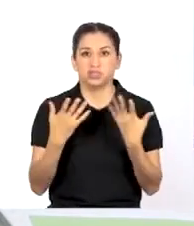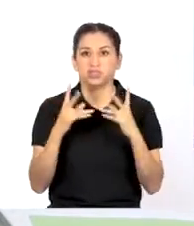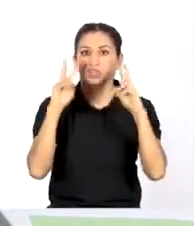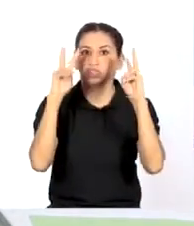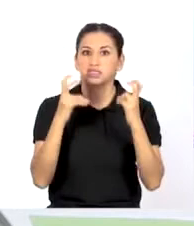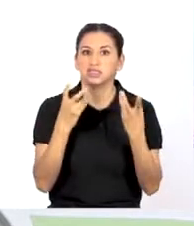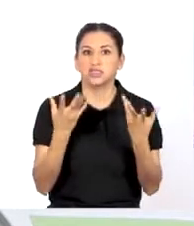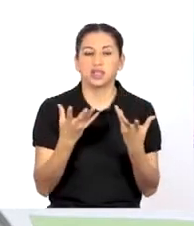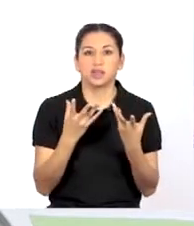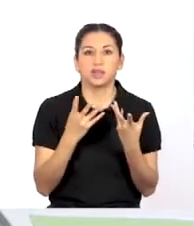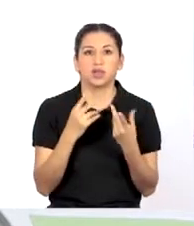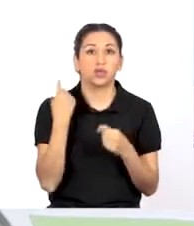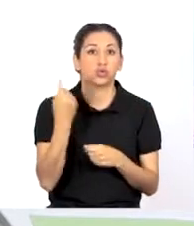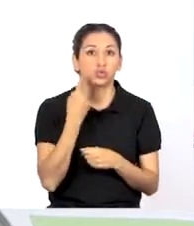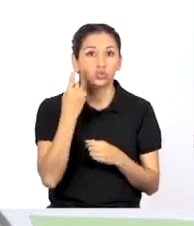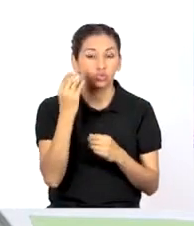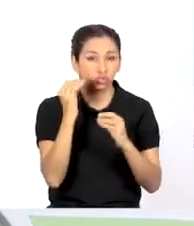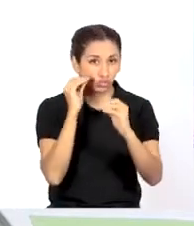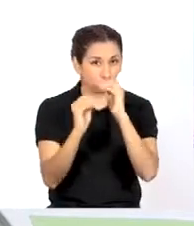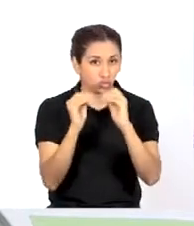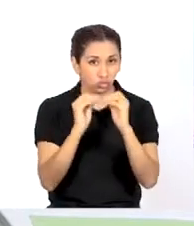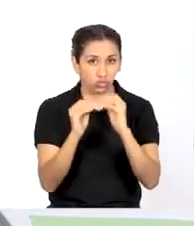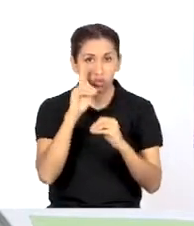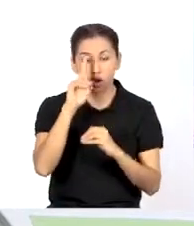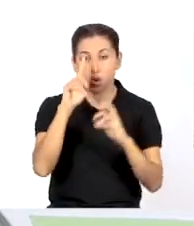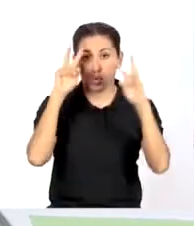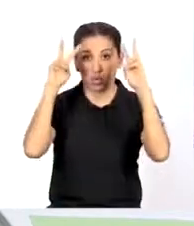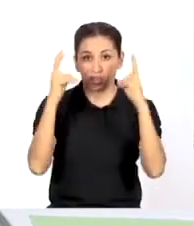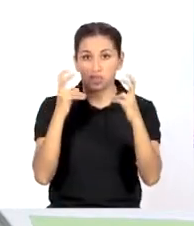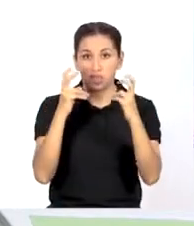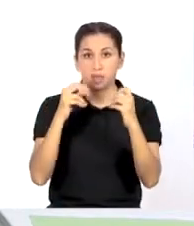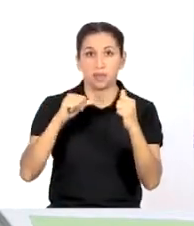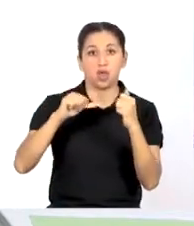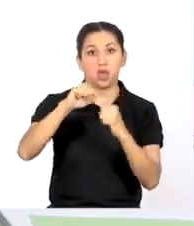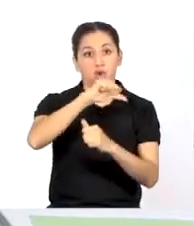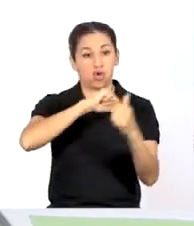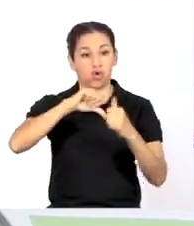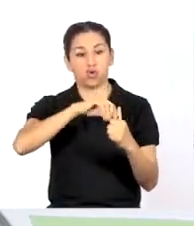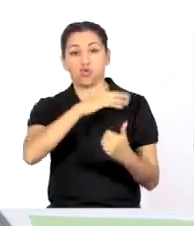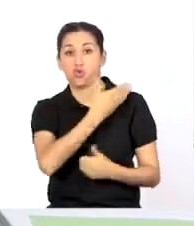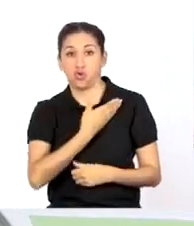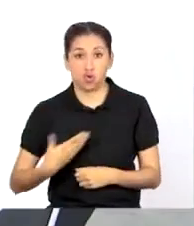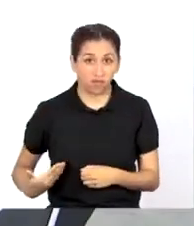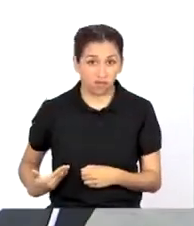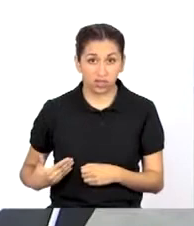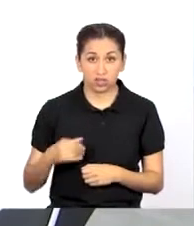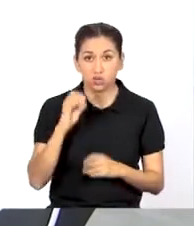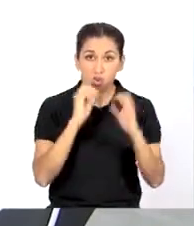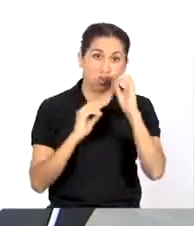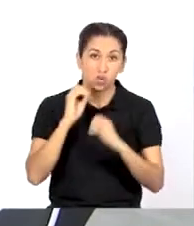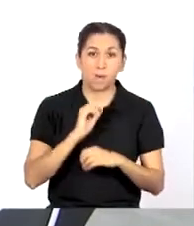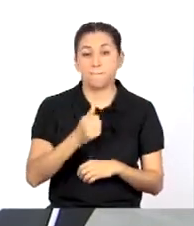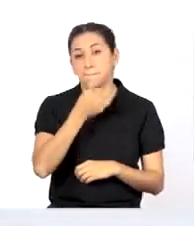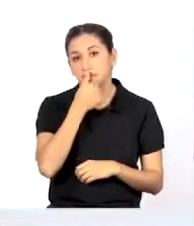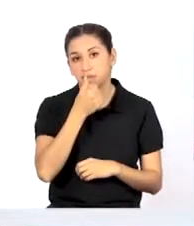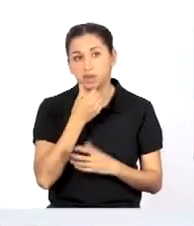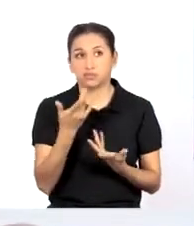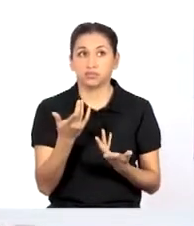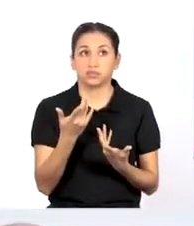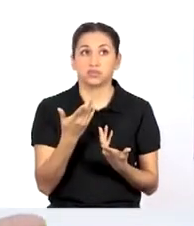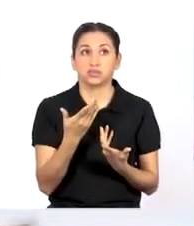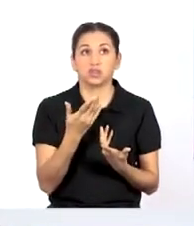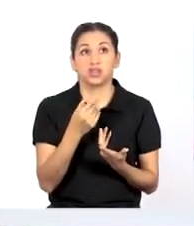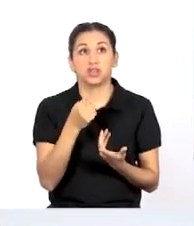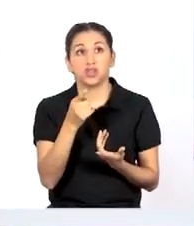se refiere a solucionar un asunto público o privado. Pues, la